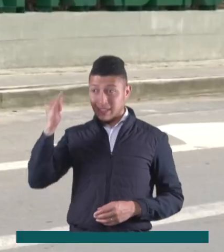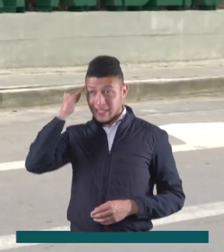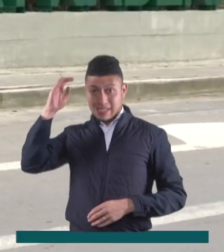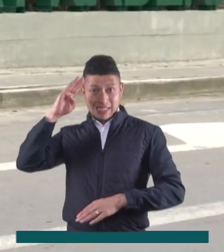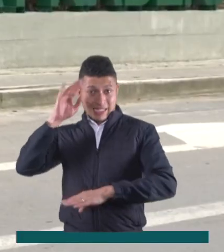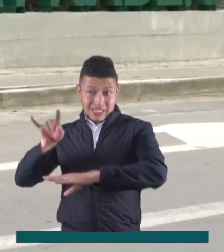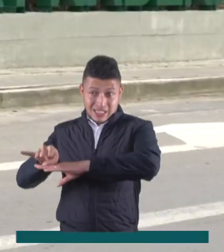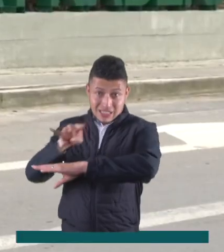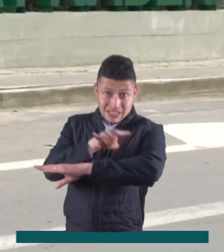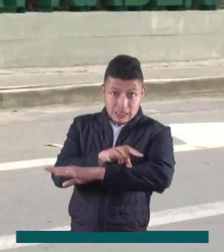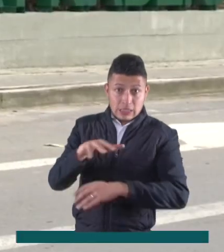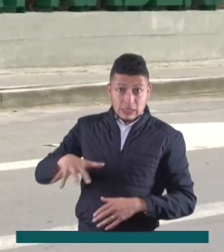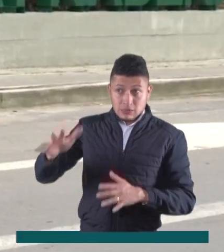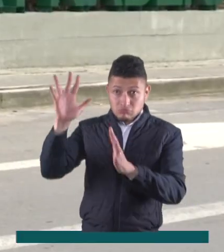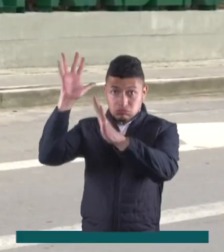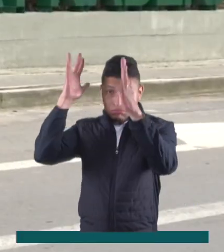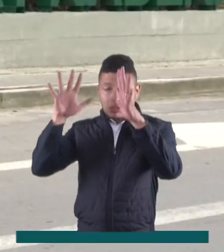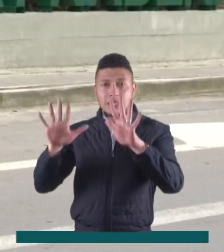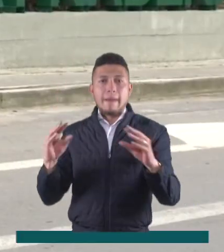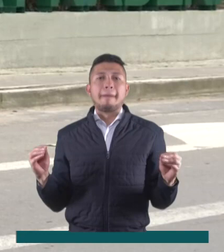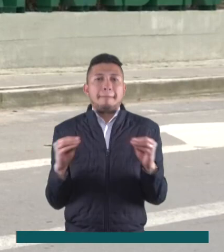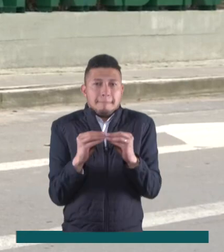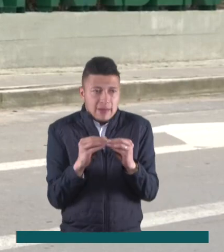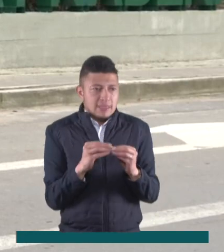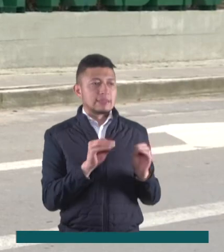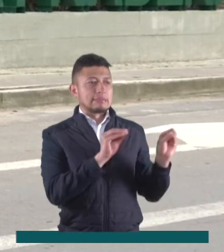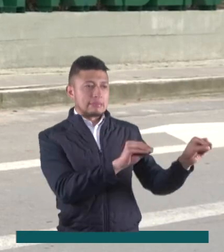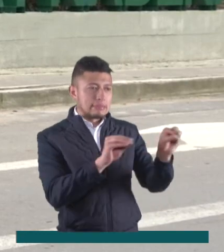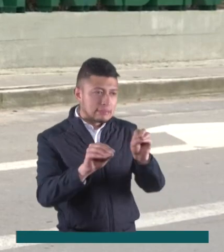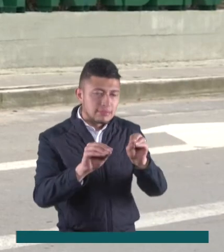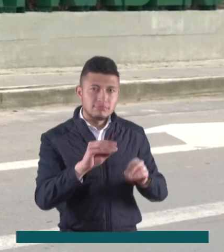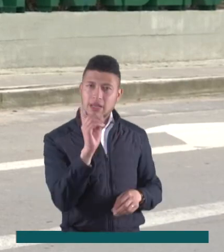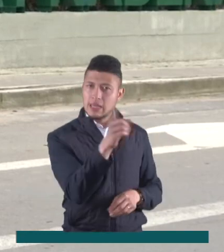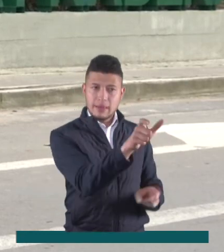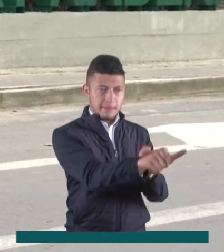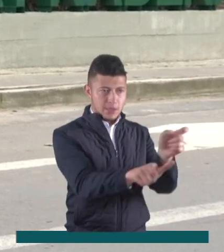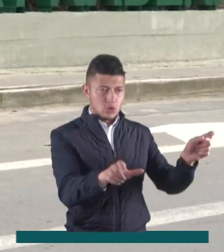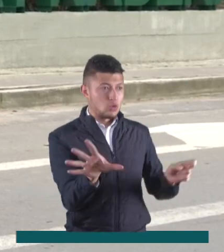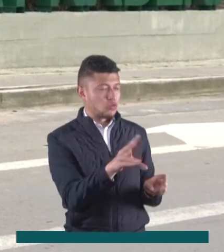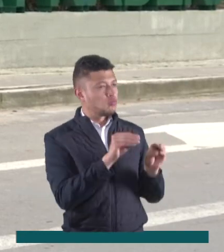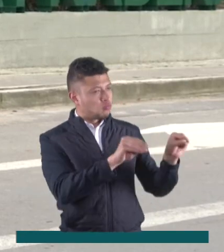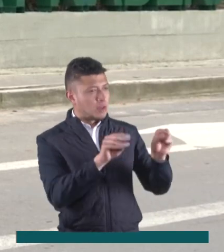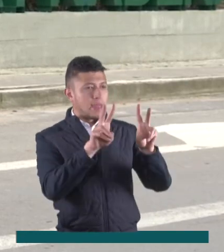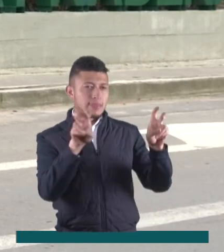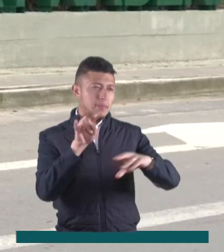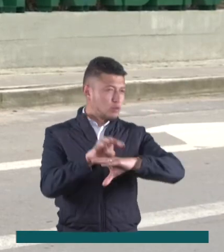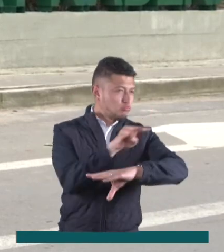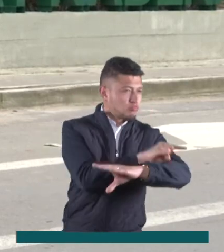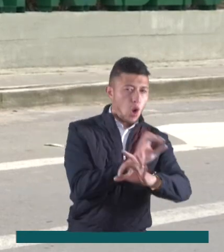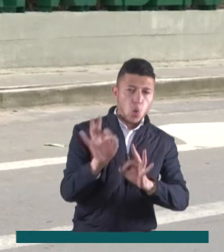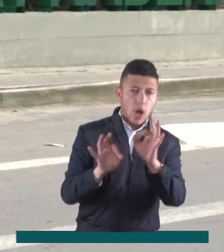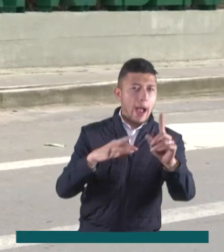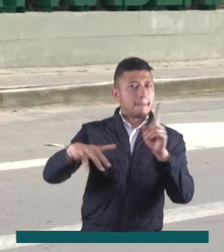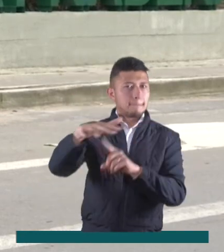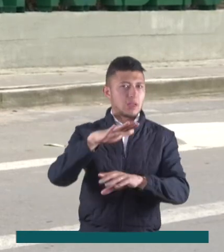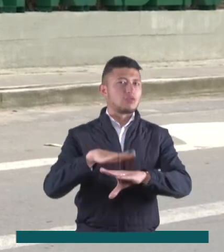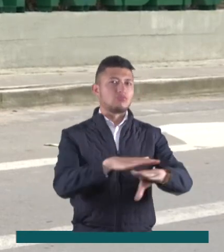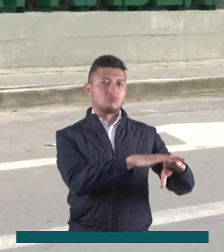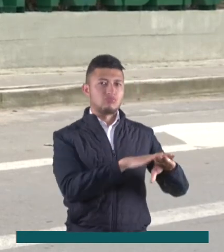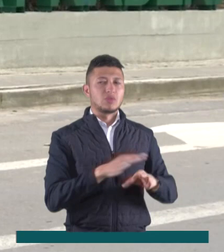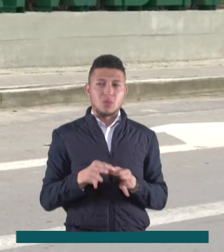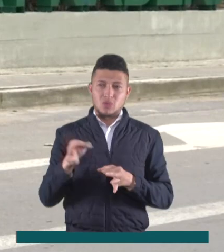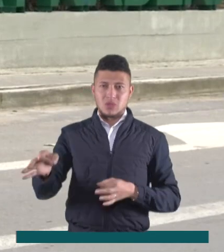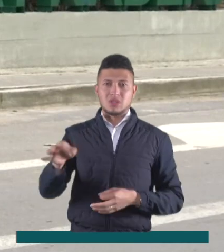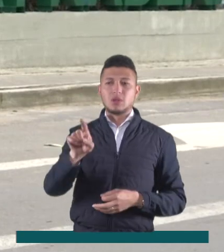de la iniciativa de guardabosques la Administración Municipal también está capacitando a la comunidad en general en temas de vigilancia y cuidado ambiental.